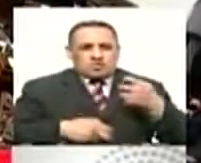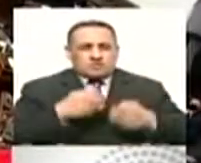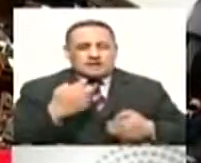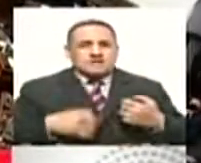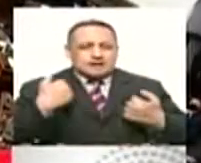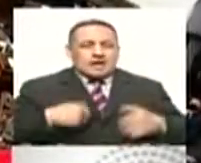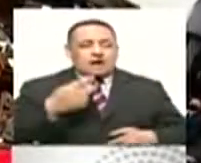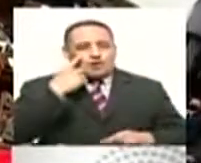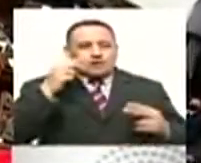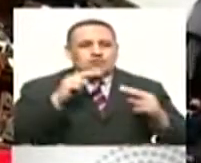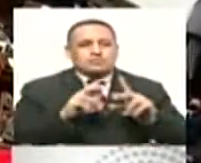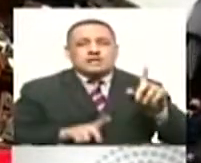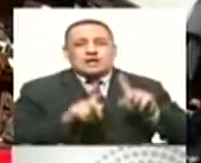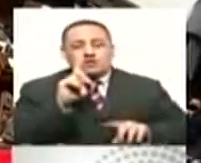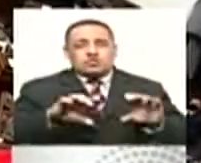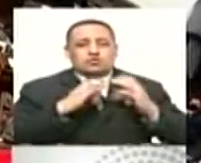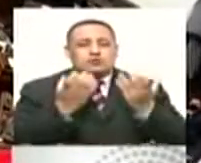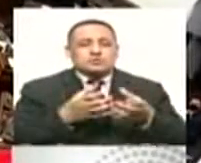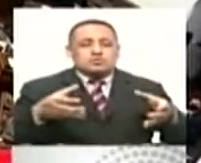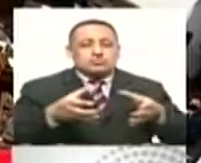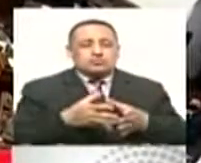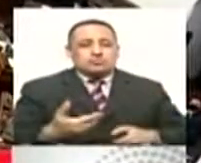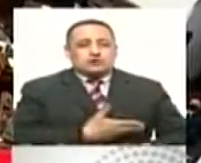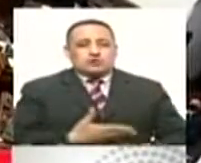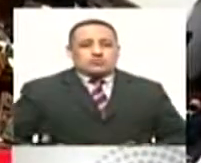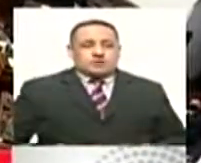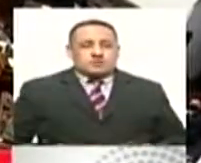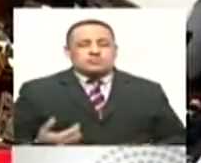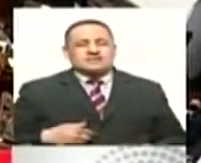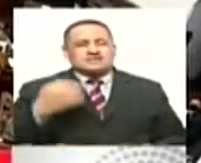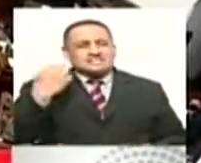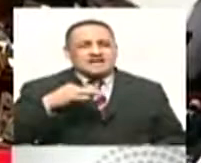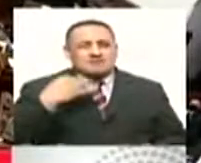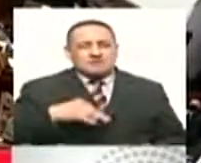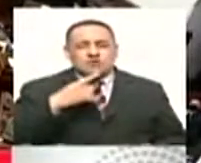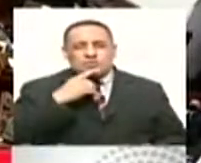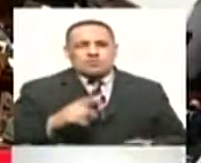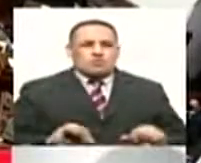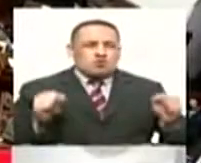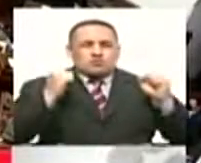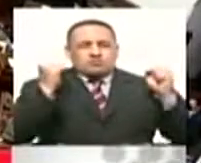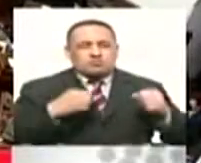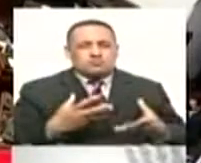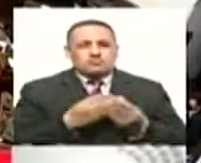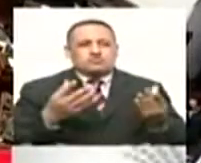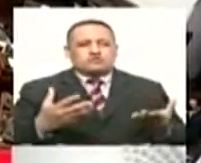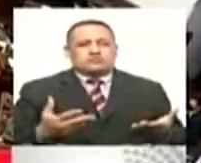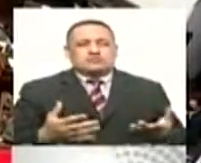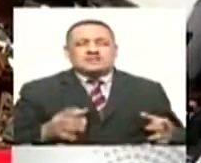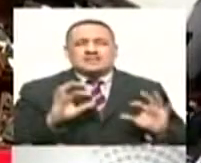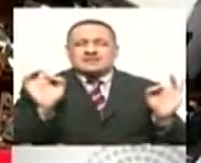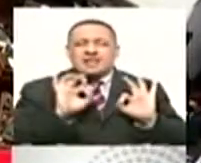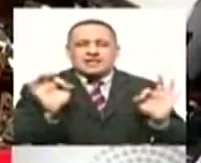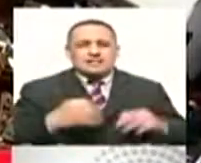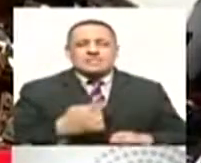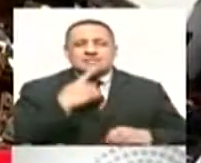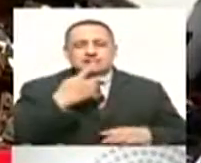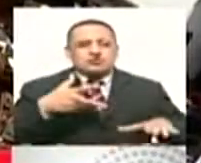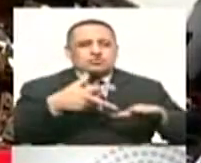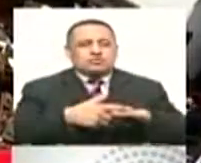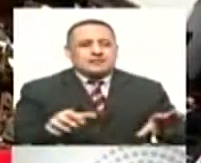extractivas que ahora son tan importantes, ¿no?, entre otros ejes. Y lo que queremos en esta